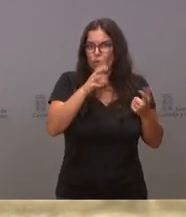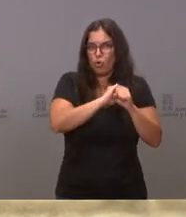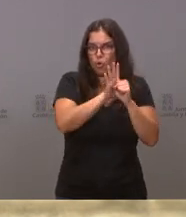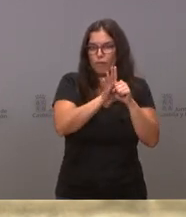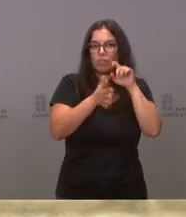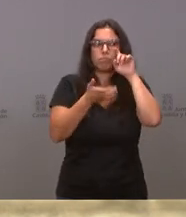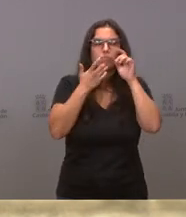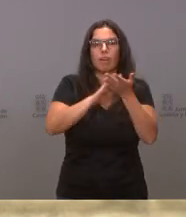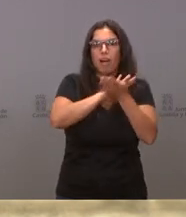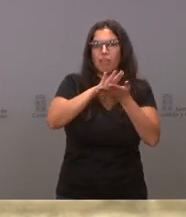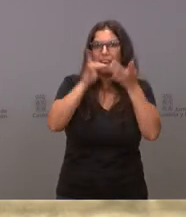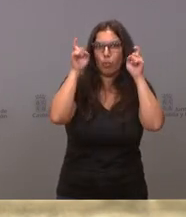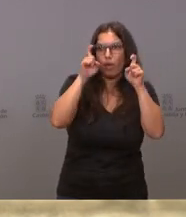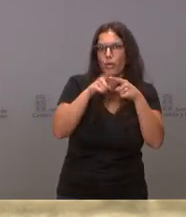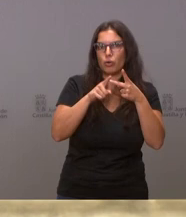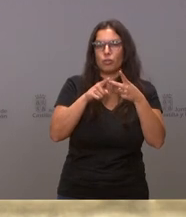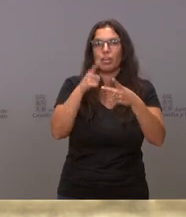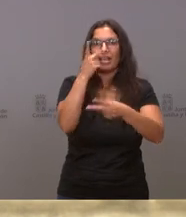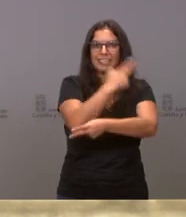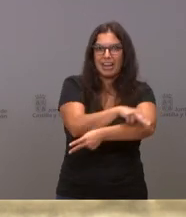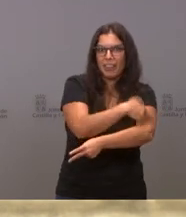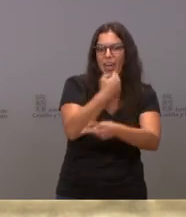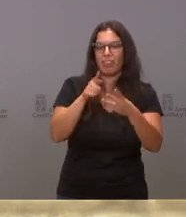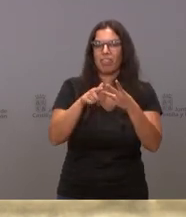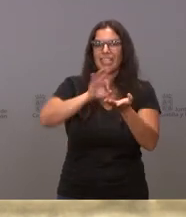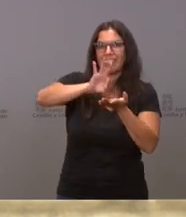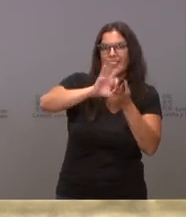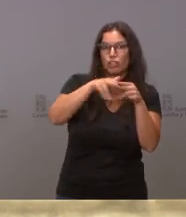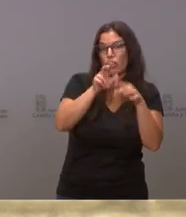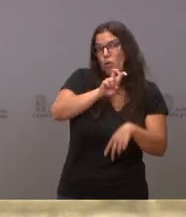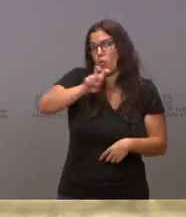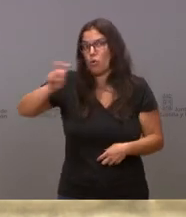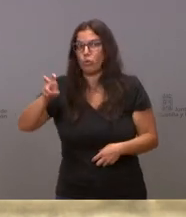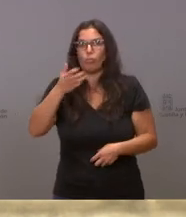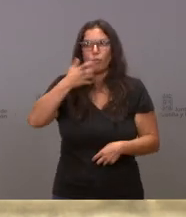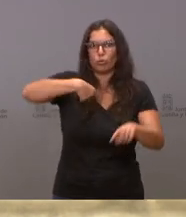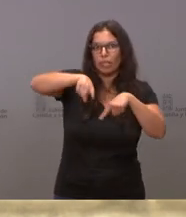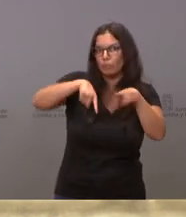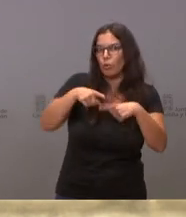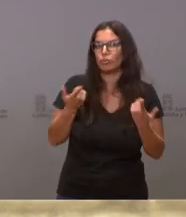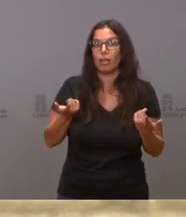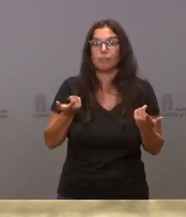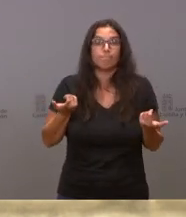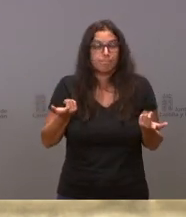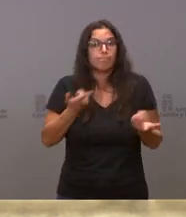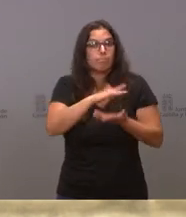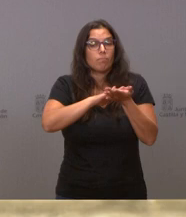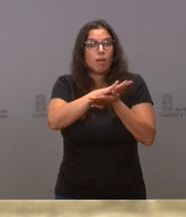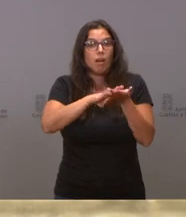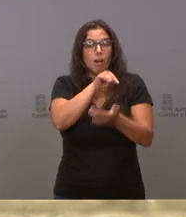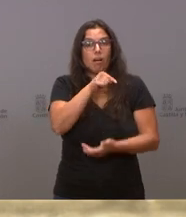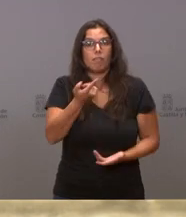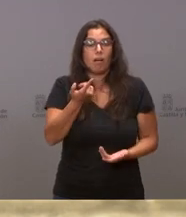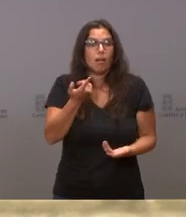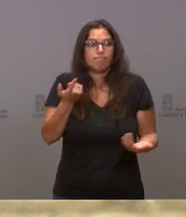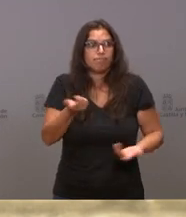de educación, de sanidad, de servicios sociales, de otros servicios públicos como transporte, sí podríamos hablar de